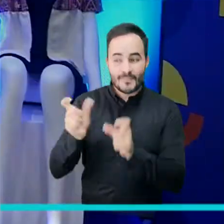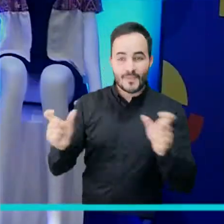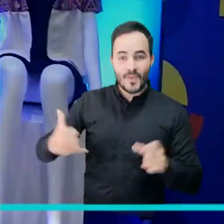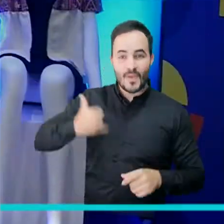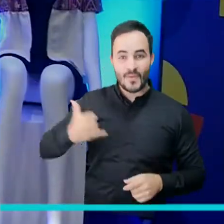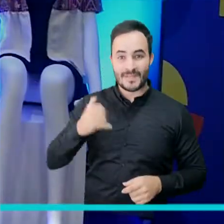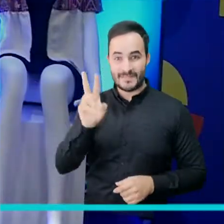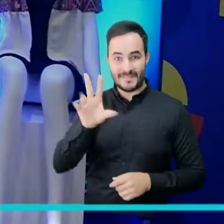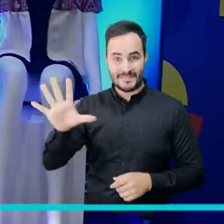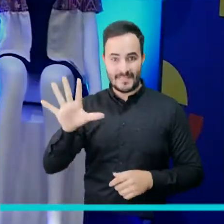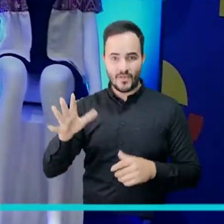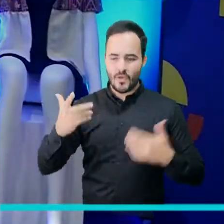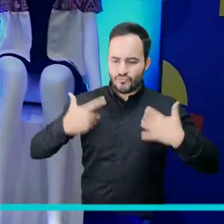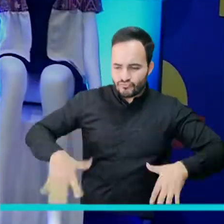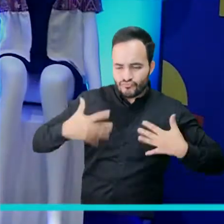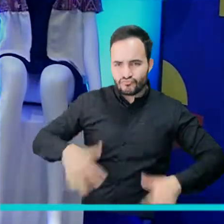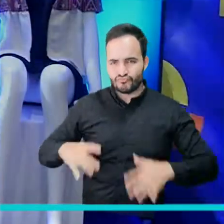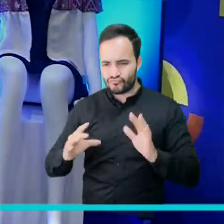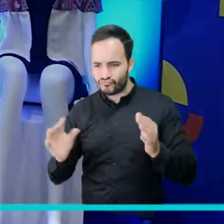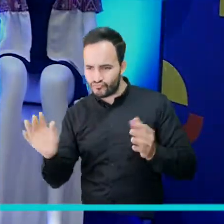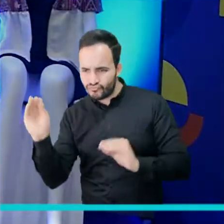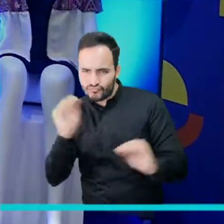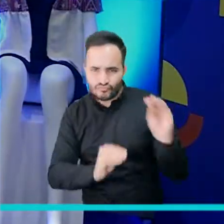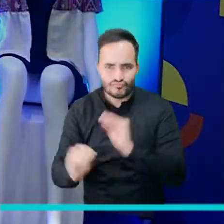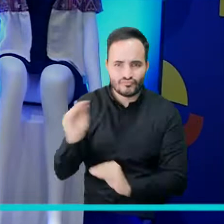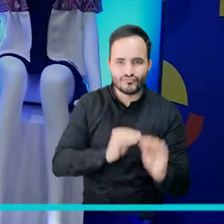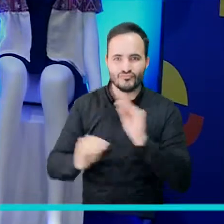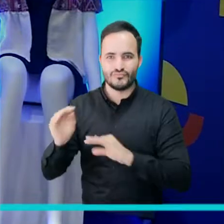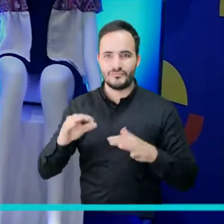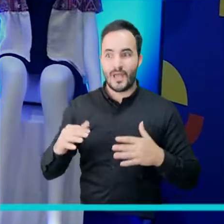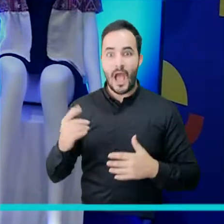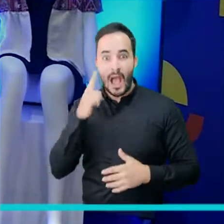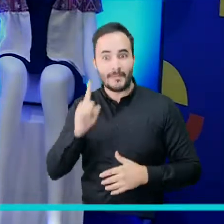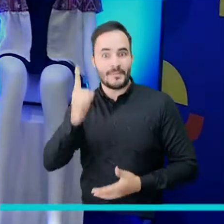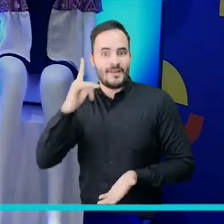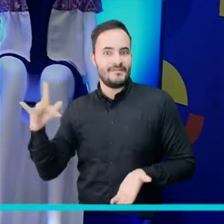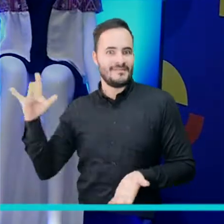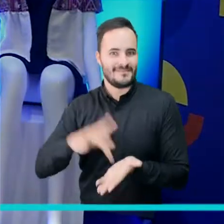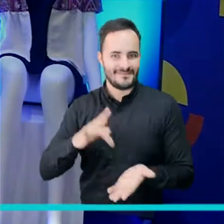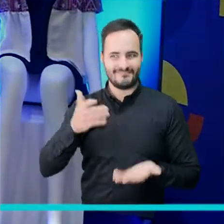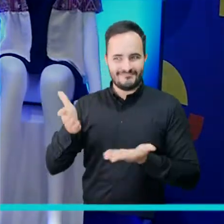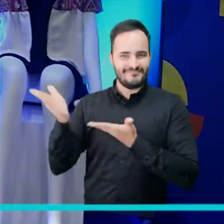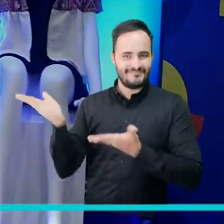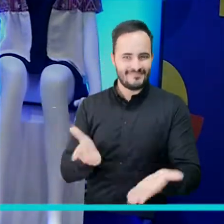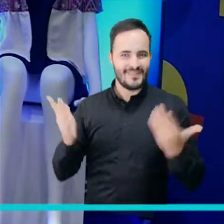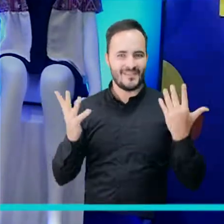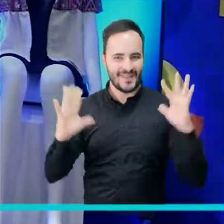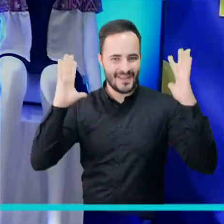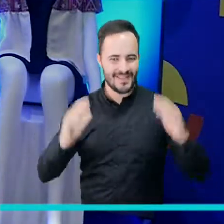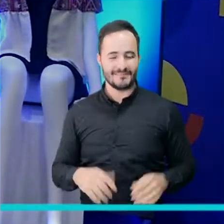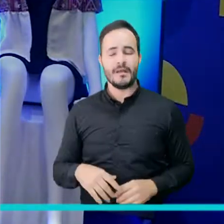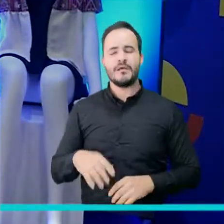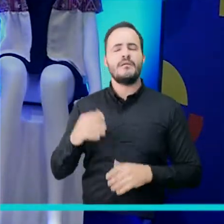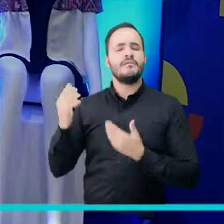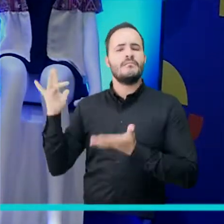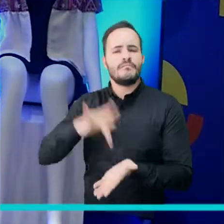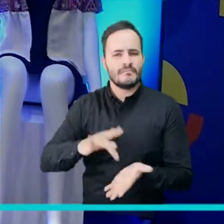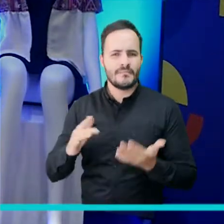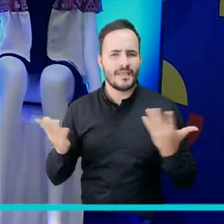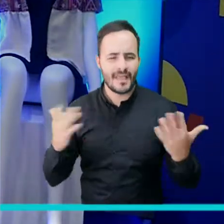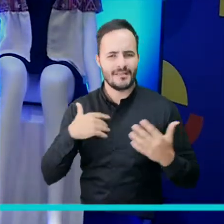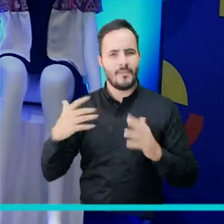25 jóvenes diseñadores de modas exhiben sus creaciones por primera vez en la Feria Colombia Moda Más Colombia Tex 2021.